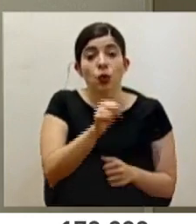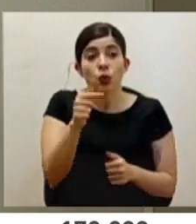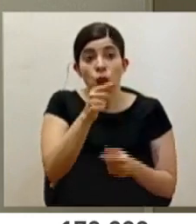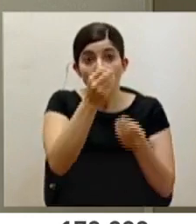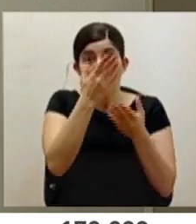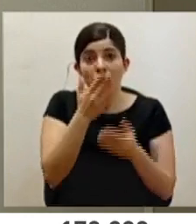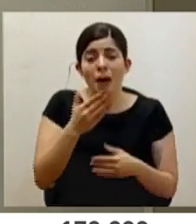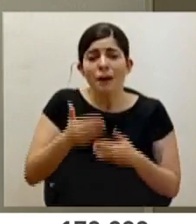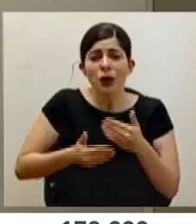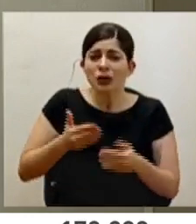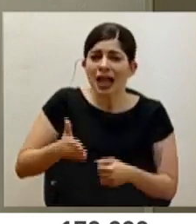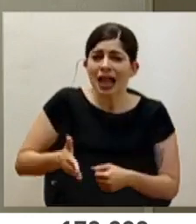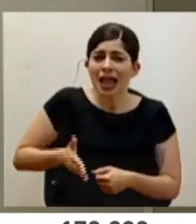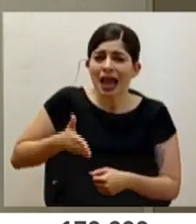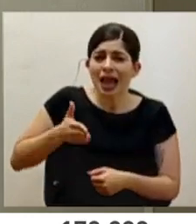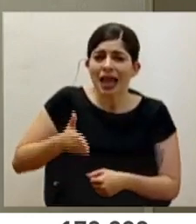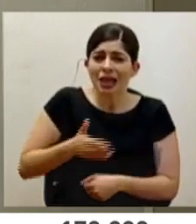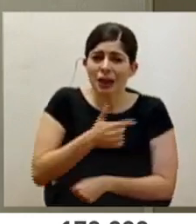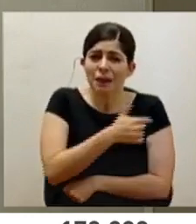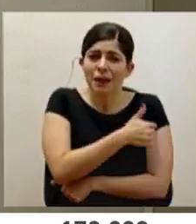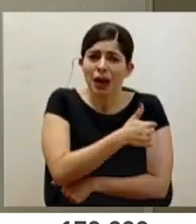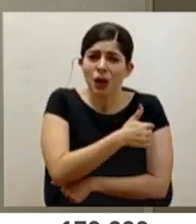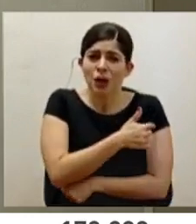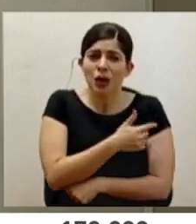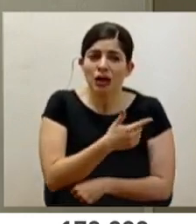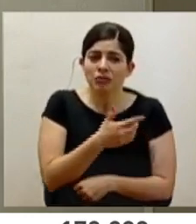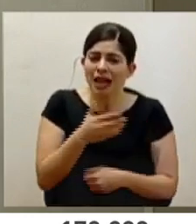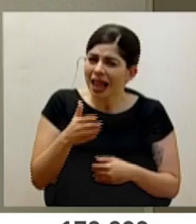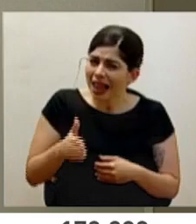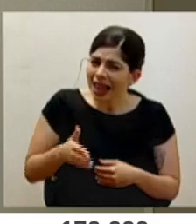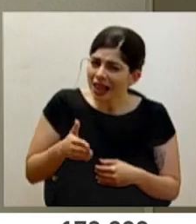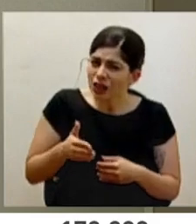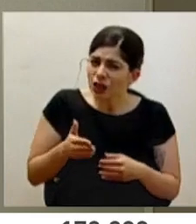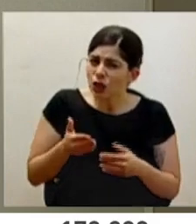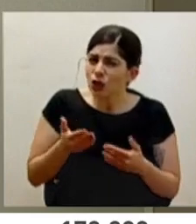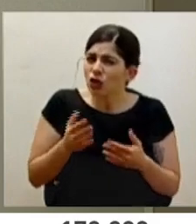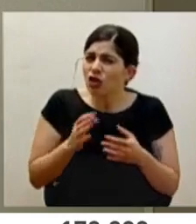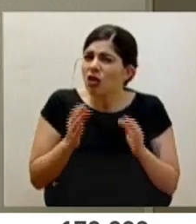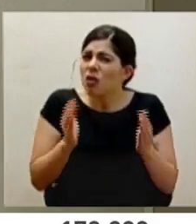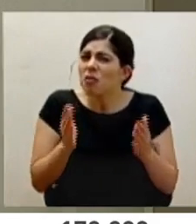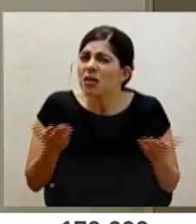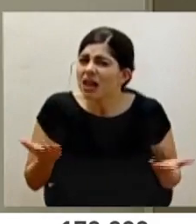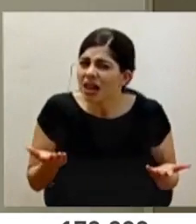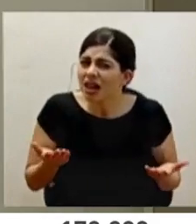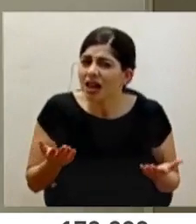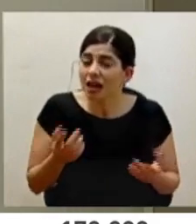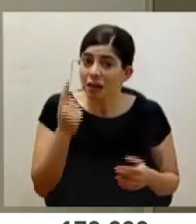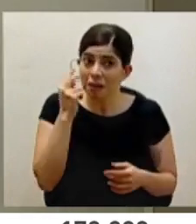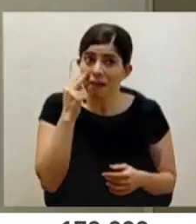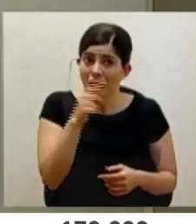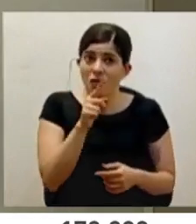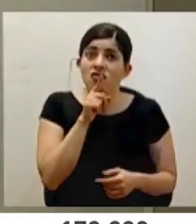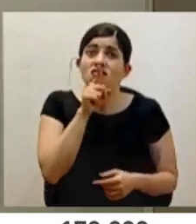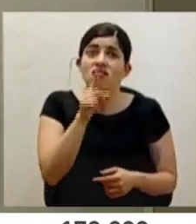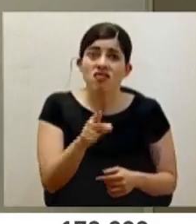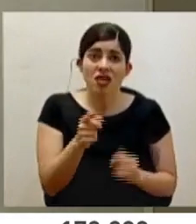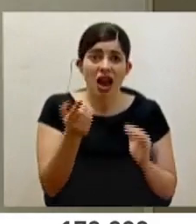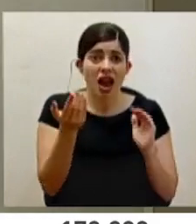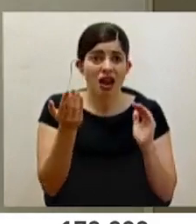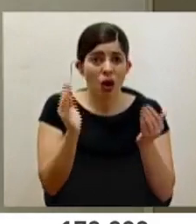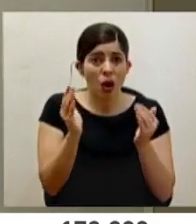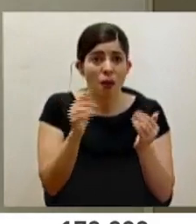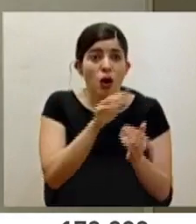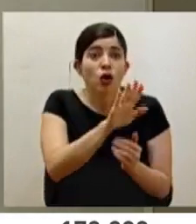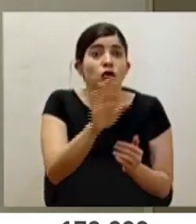indica, la lentitud del proceso de vacunación, lentitud con respecto a qué. Por eso yo les decía que tenemos que ser muy realistas en las